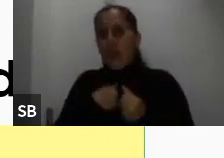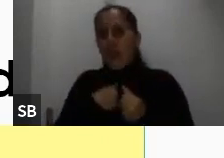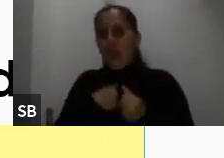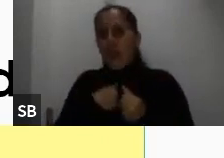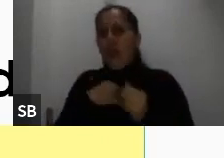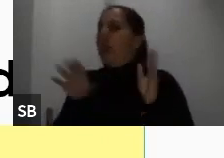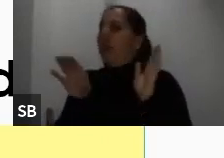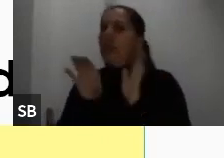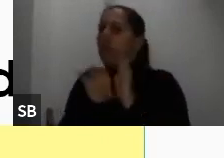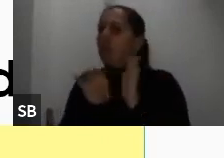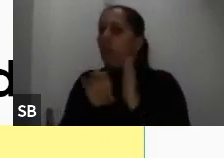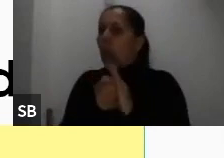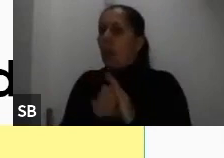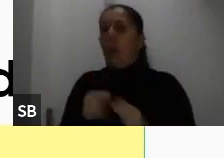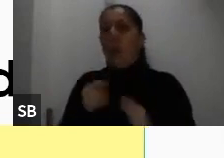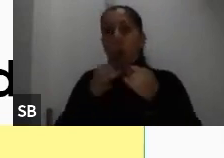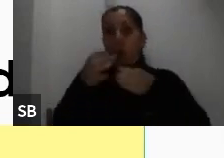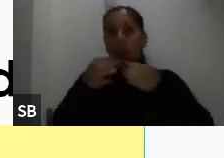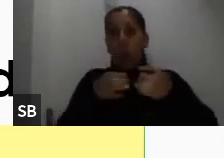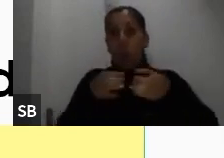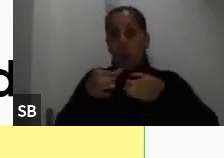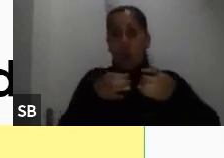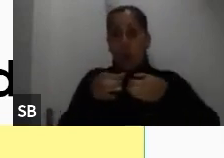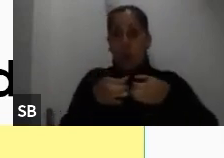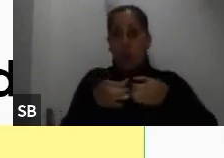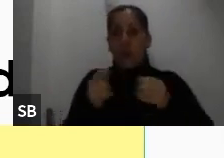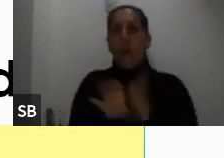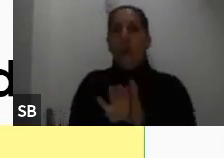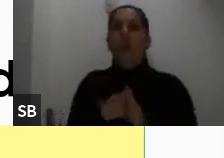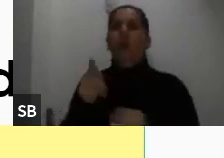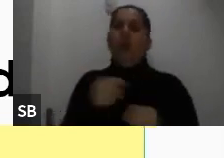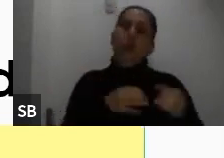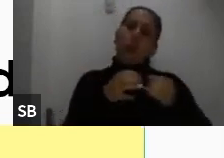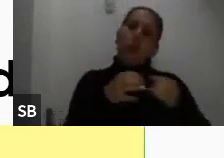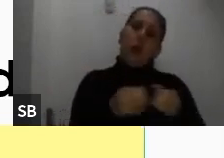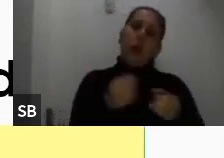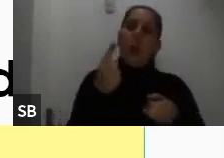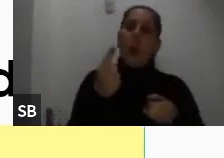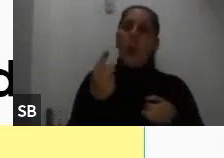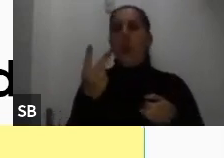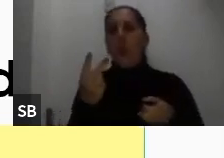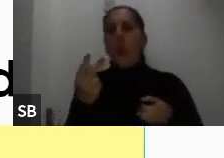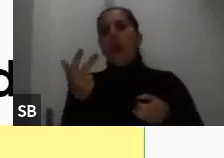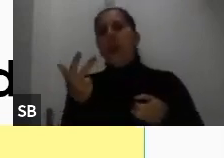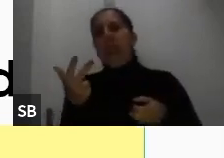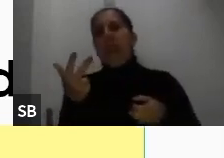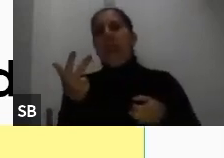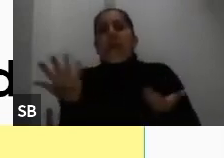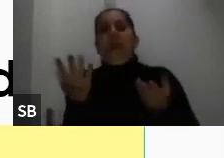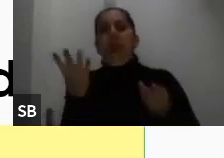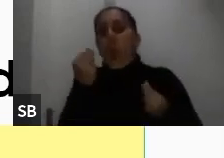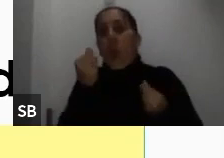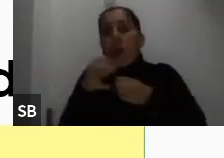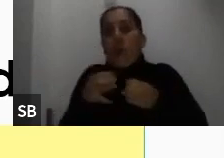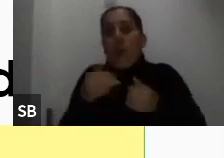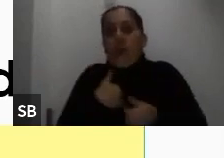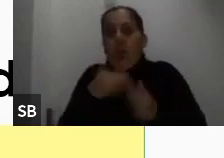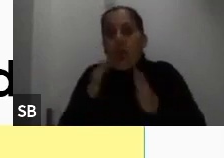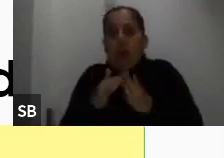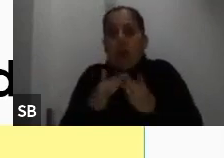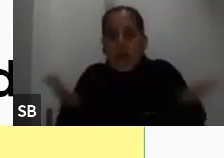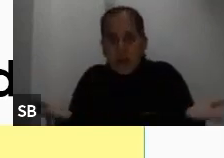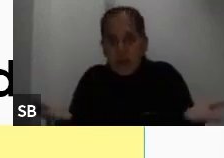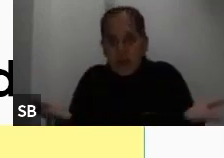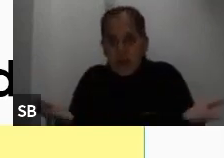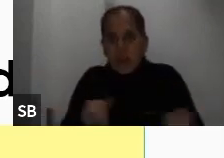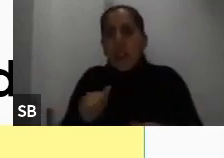Por ejemplo, cuando es dormitorio, si hay más de un dormitorio, ustedes pueden seleccionar aquí dos, tres o los que se requieran. Igualmente,